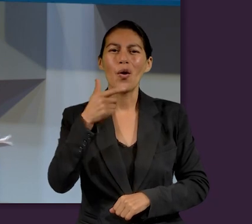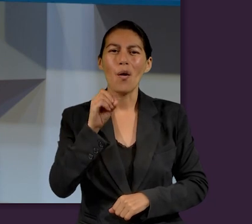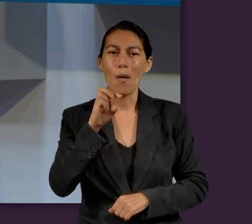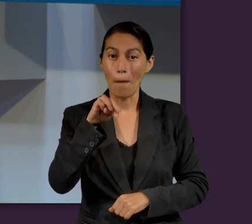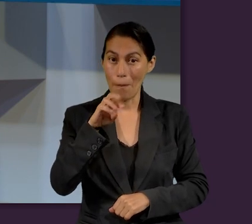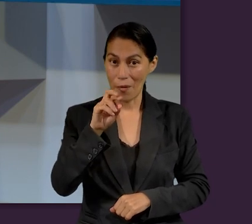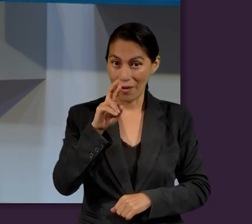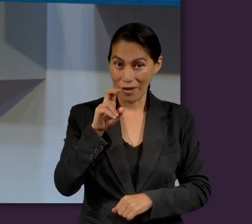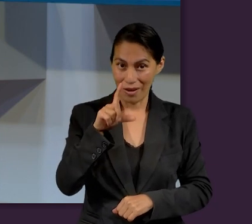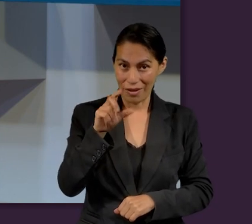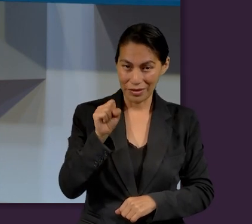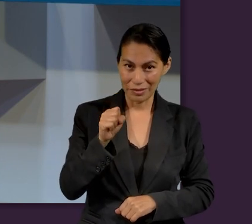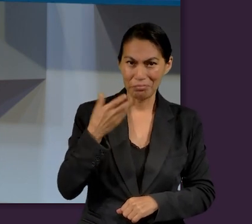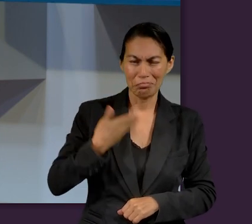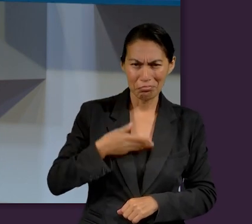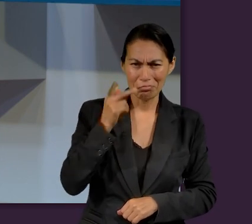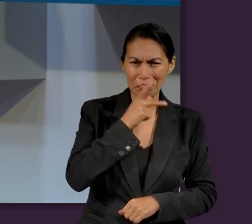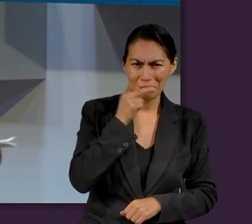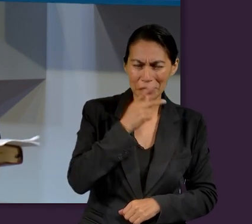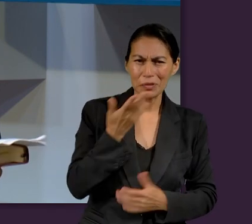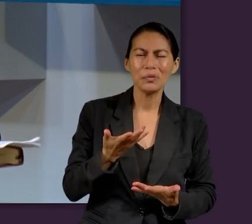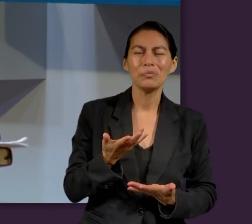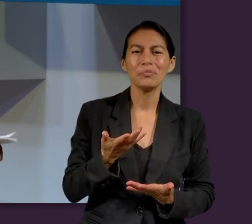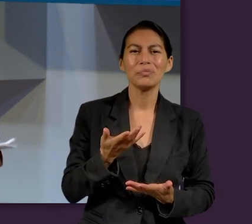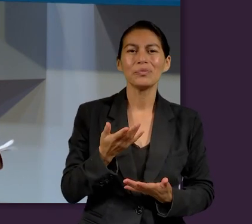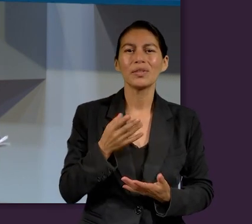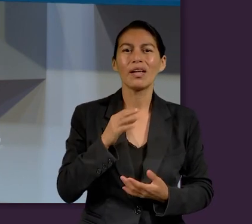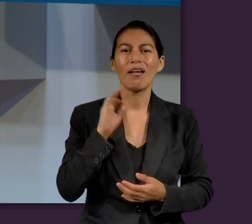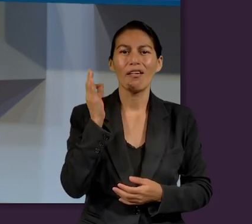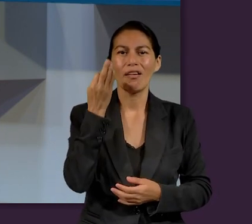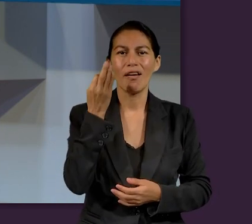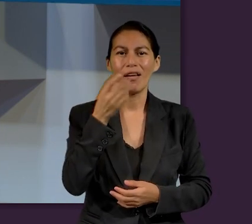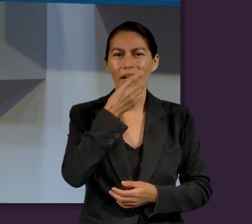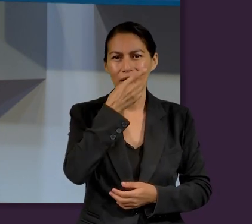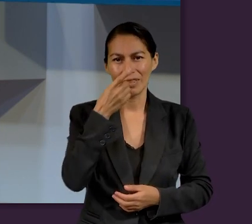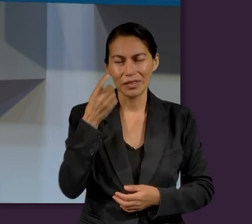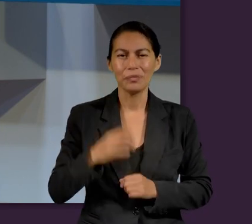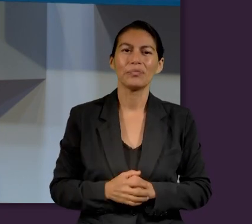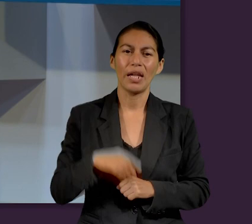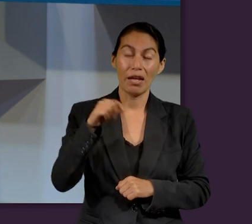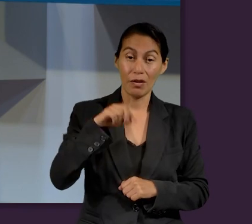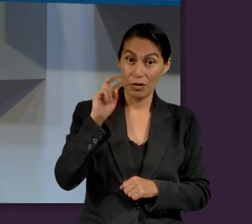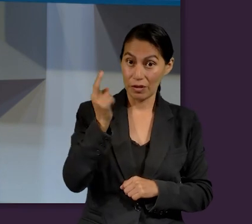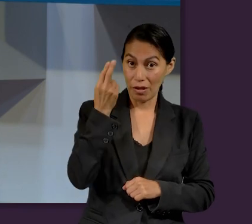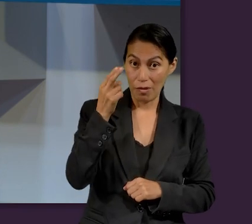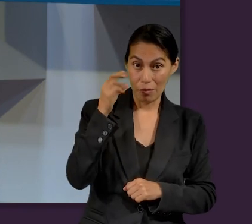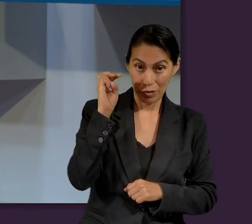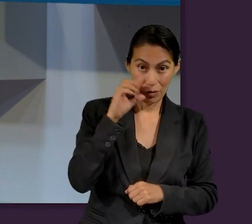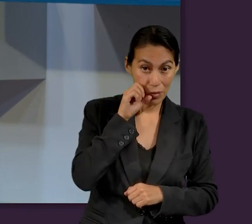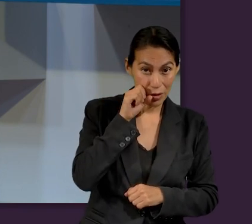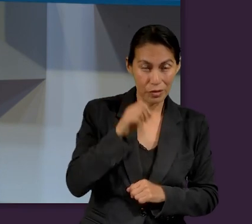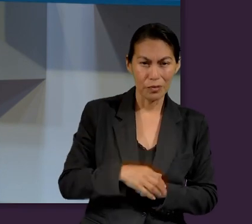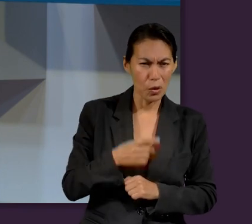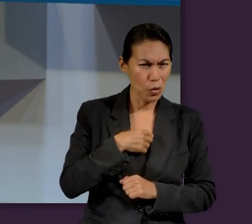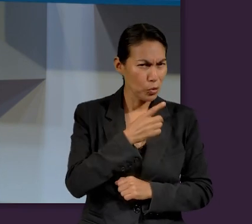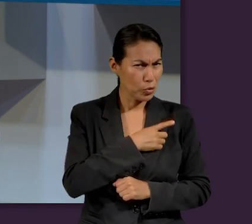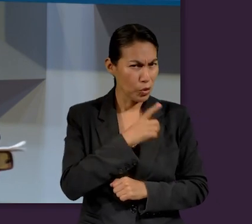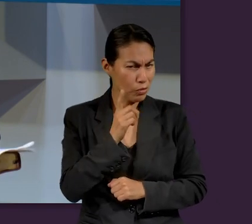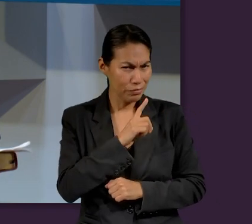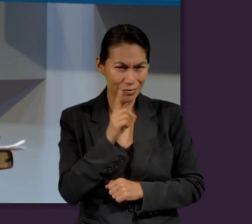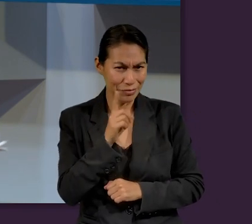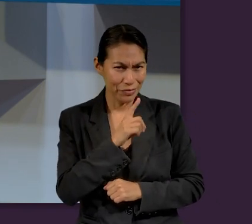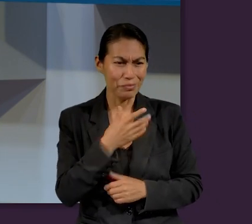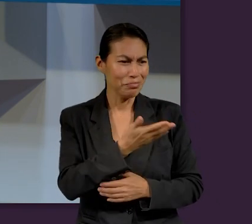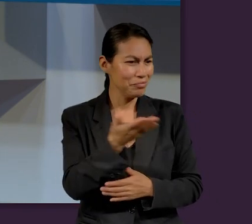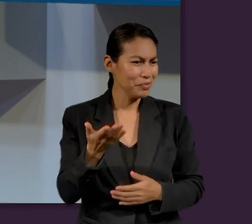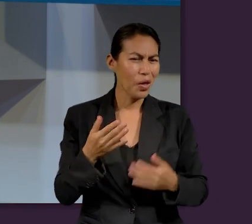amigo el pastor Hugo Morales, servidor es capellán de la Facultad de Odontología aquí en la Universidad de Montemorelos. No vengo